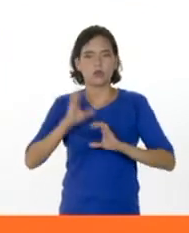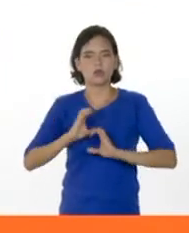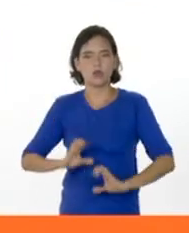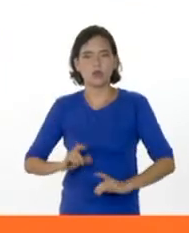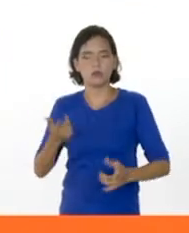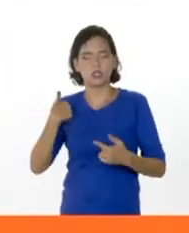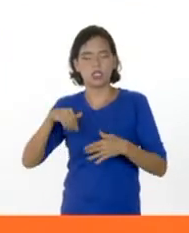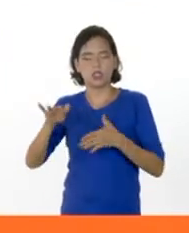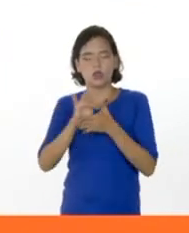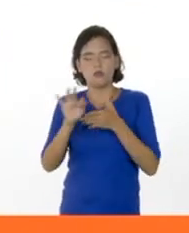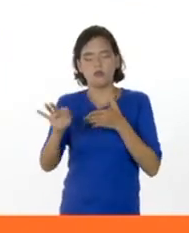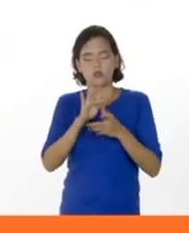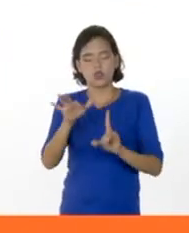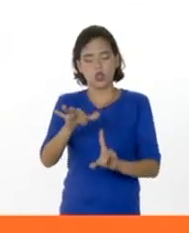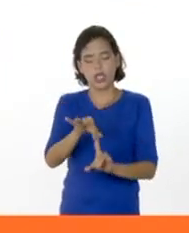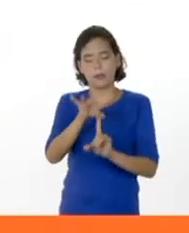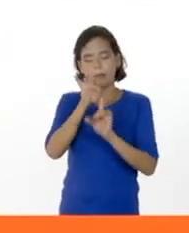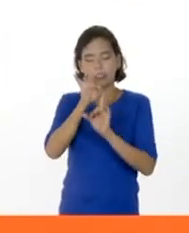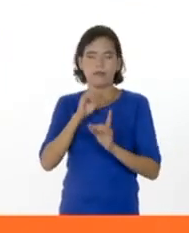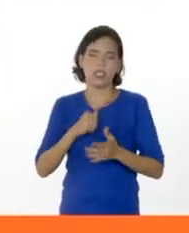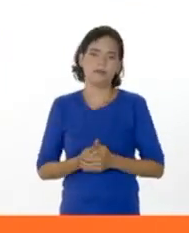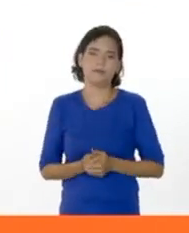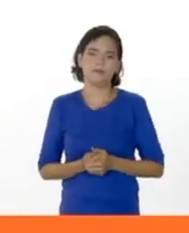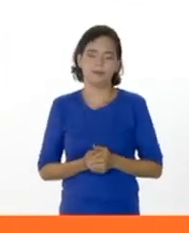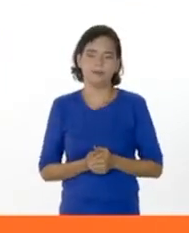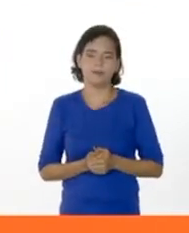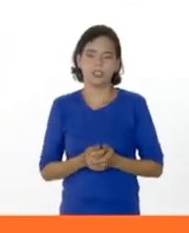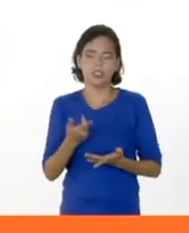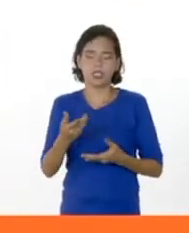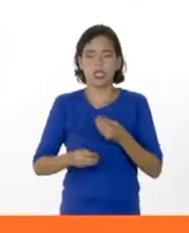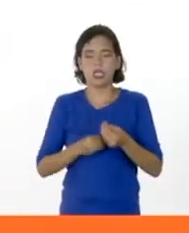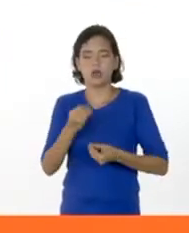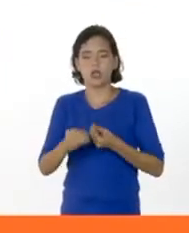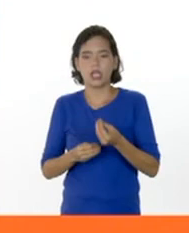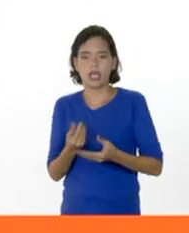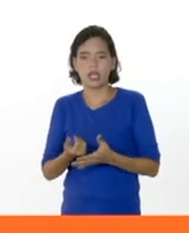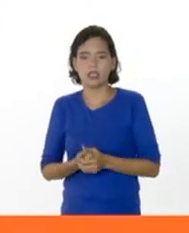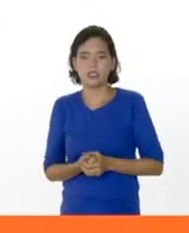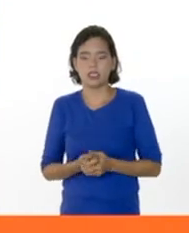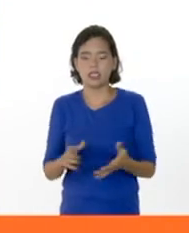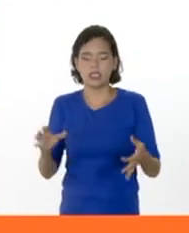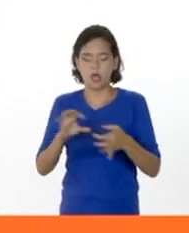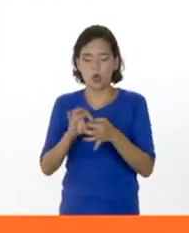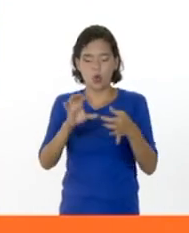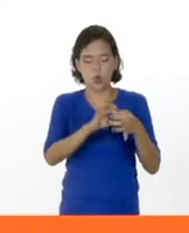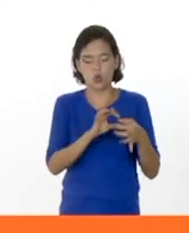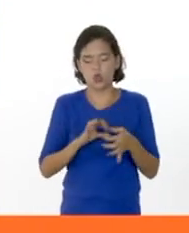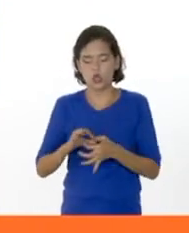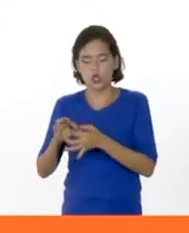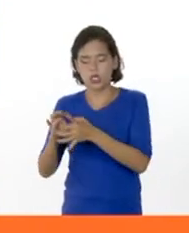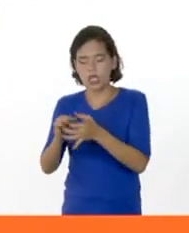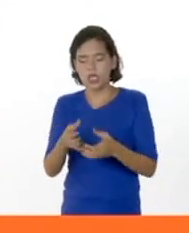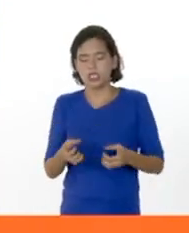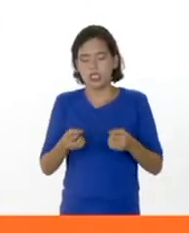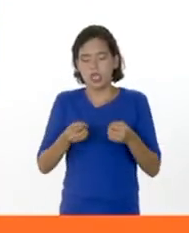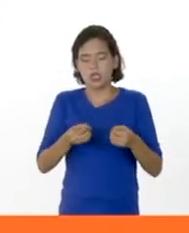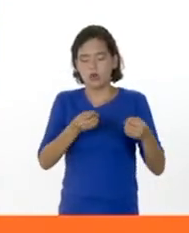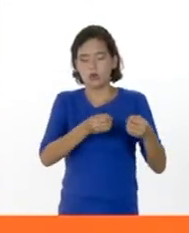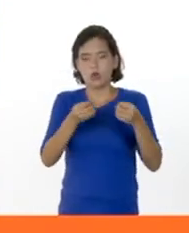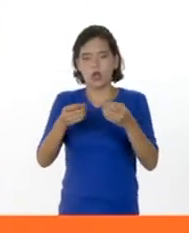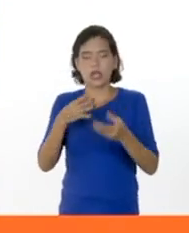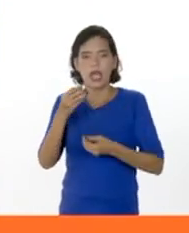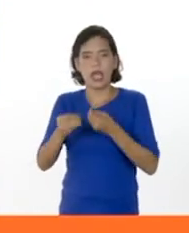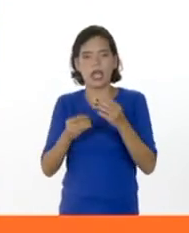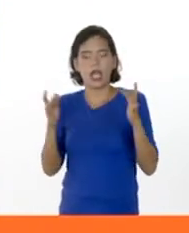función específica y esa función específica es lo que hace que las dendritas, que es esa interconexión entre neuronas, entre una neurona y otra, haga